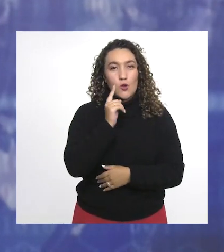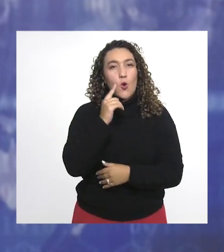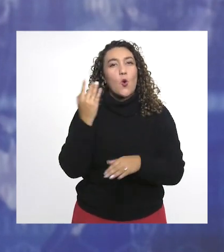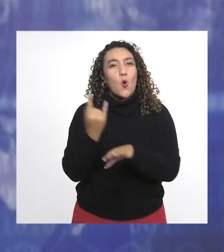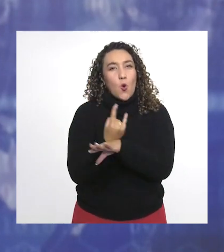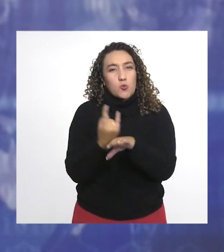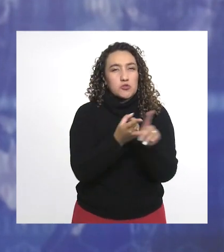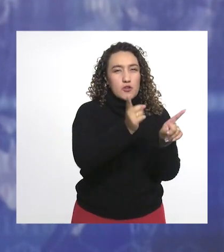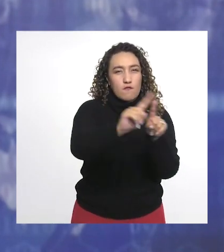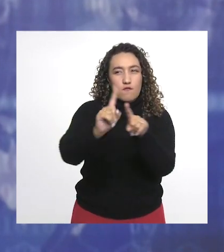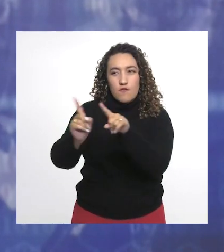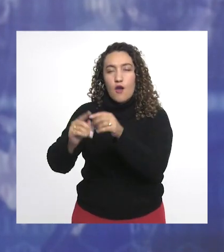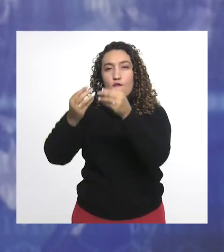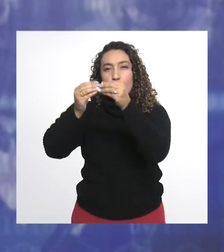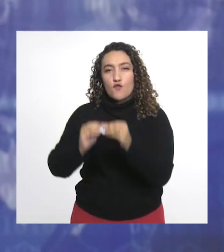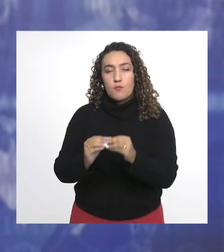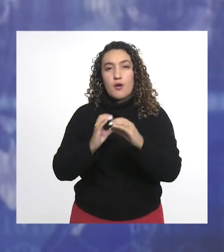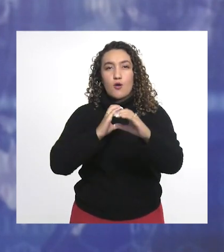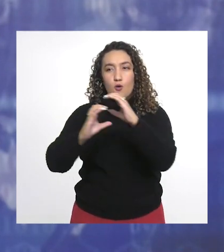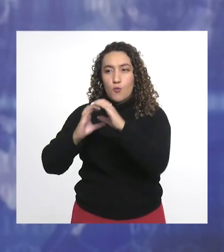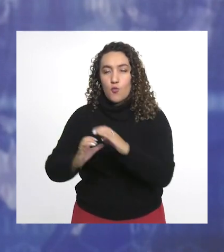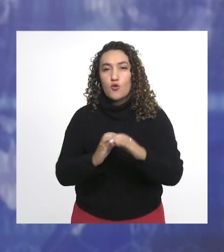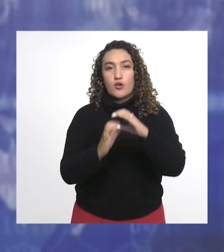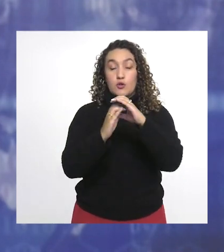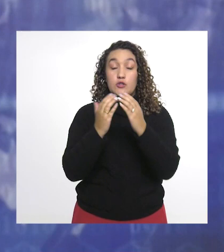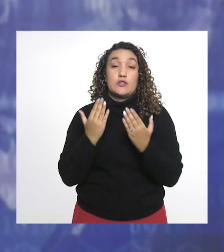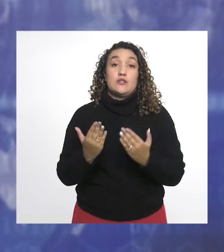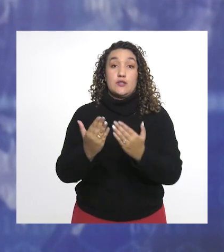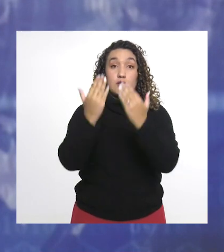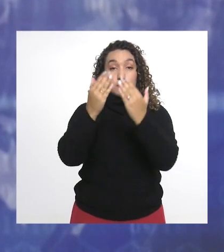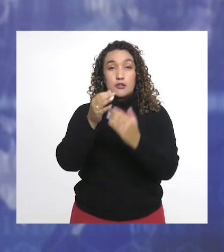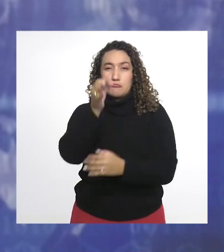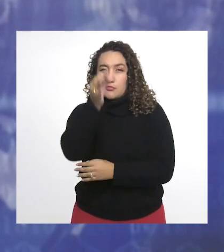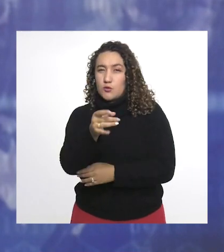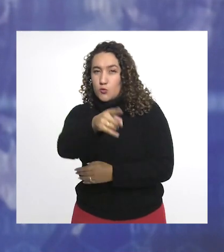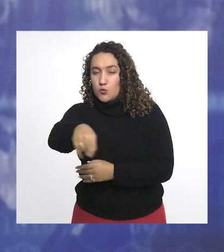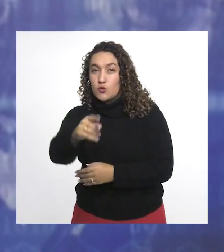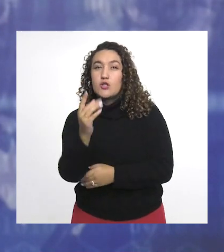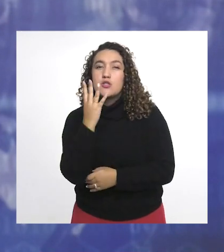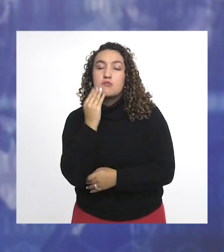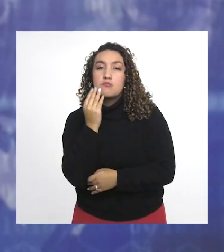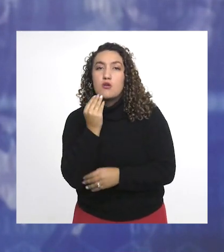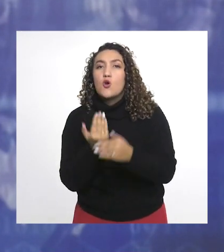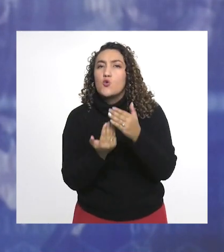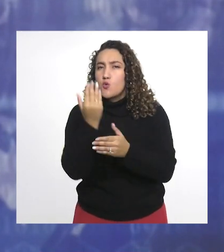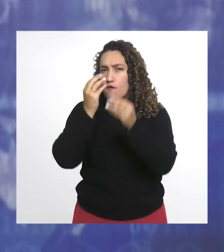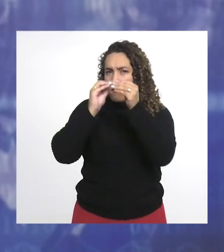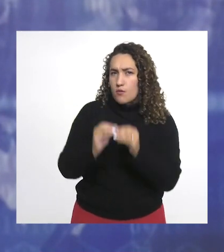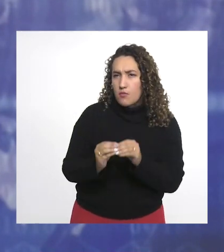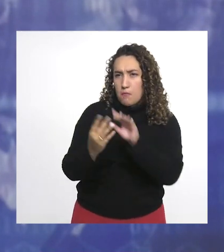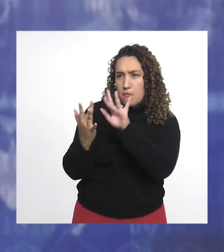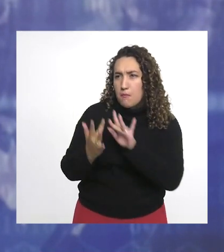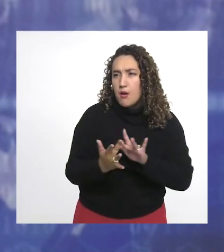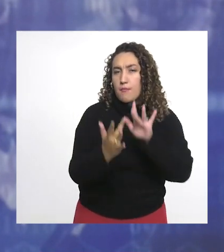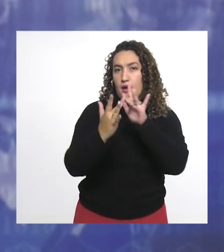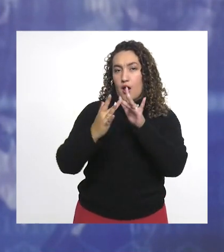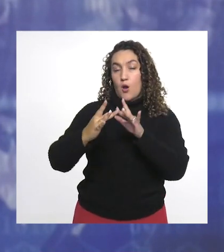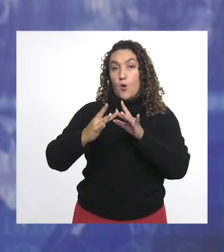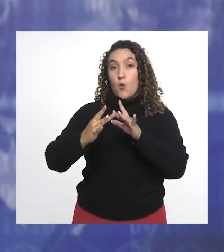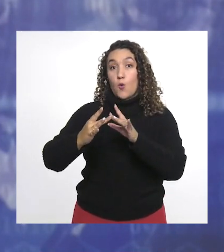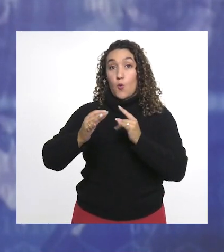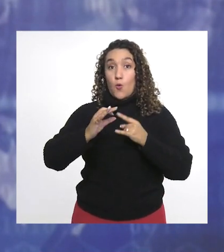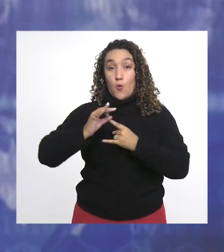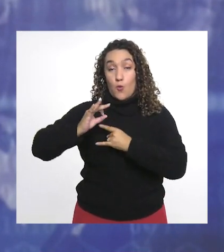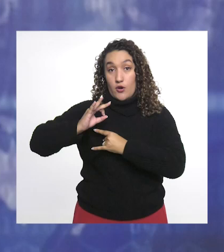una invitación muy especial para todos para que exploremos estas funcionalidades que nos ofrecen estos canales y que harán de su experiencia